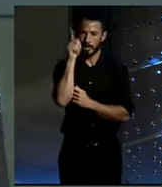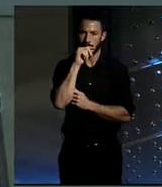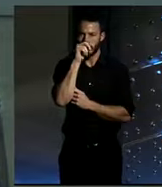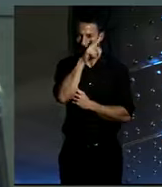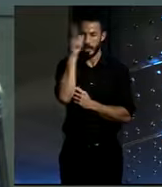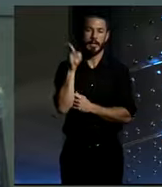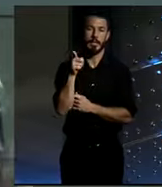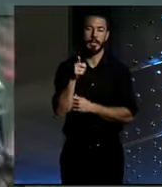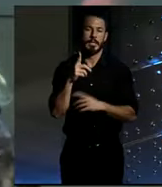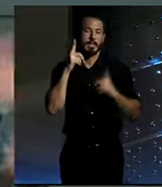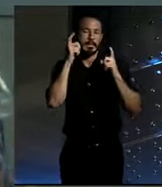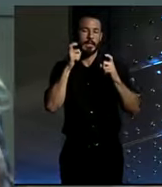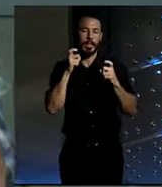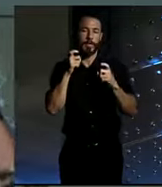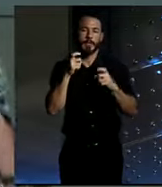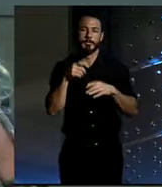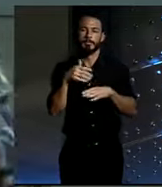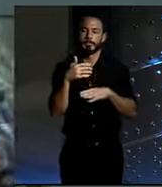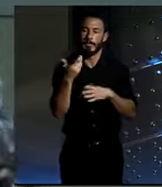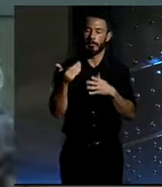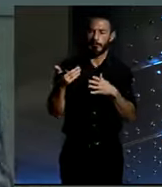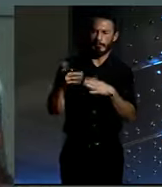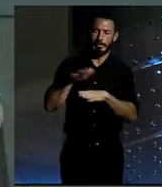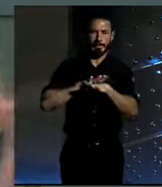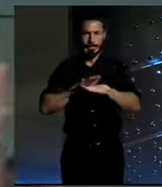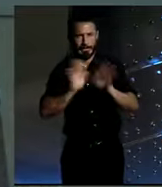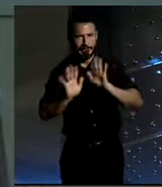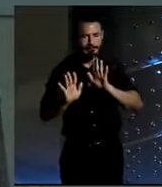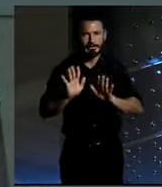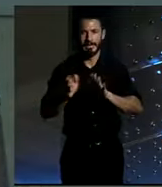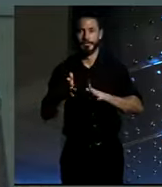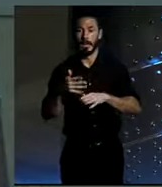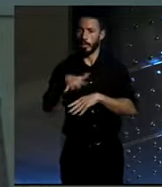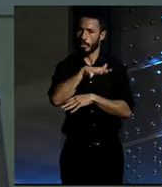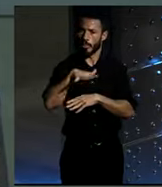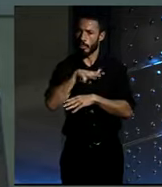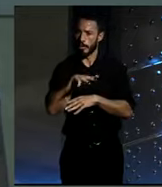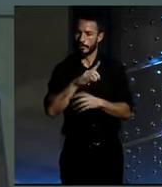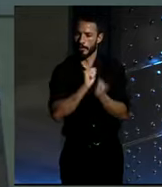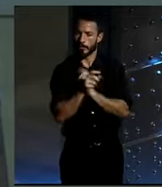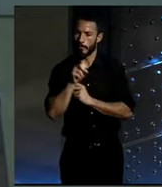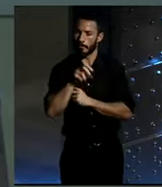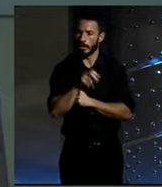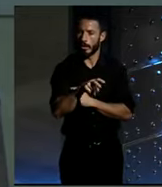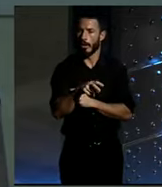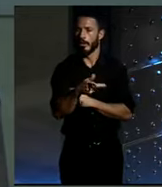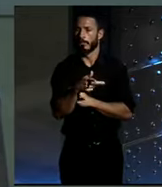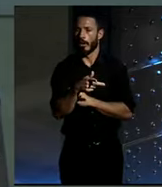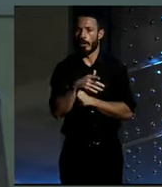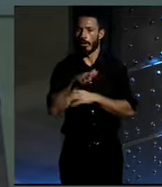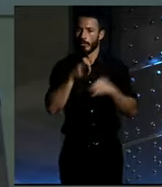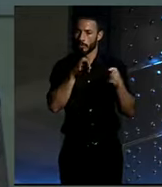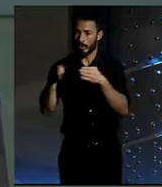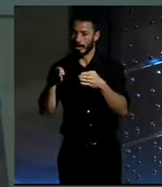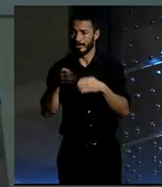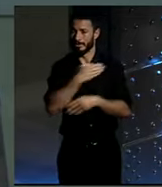¿Peanotar? Eso. Eso mismo. Algunas zonas y los comerciantes han sido muy reacios. Cuando